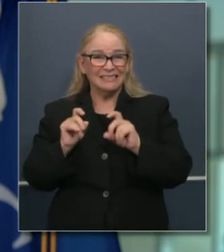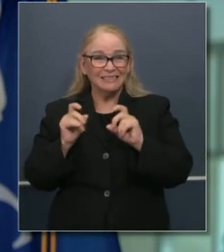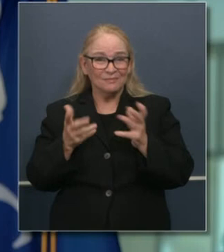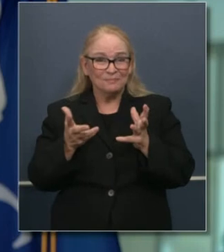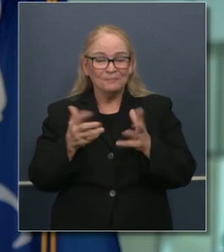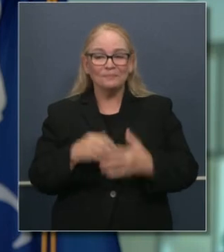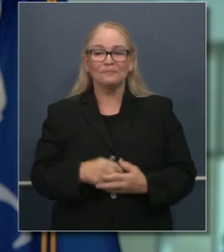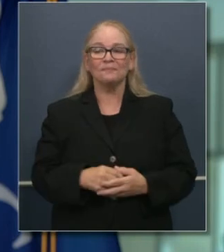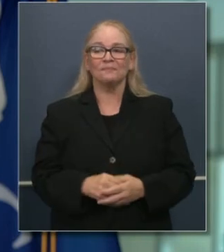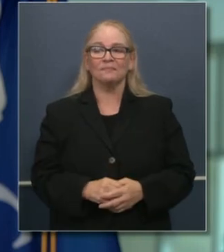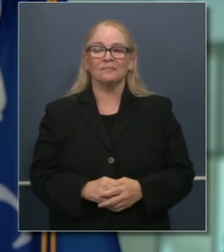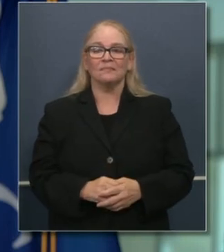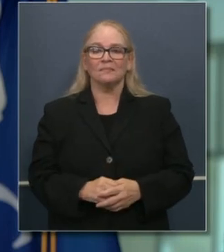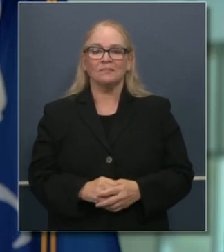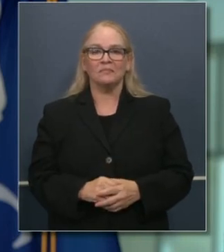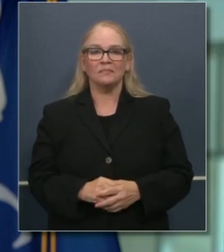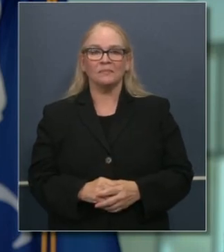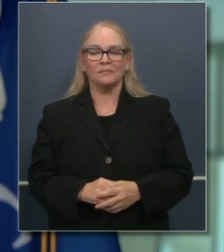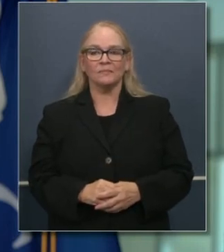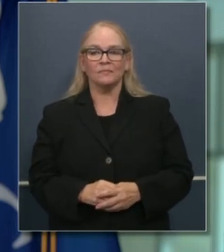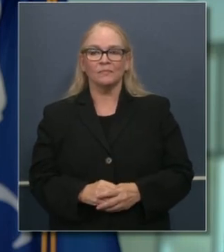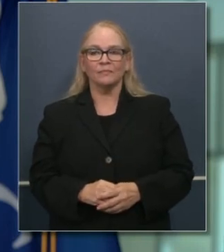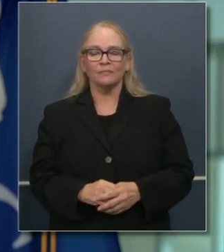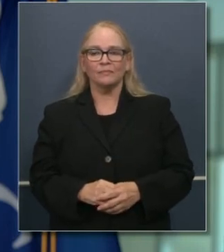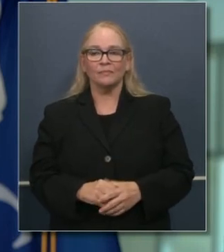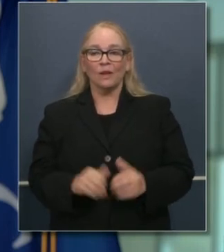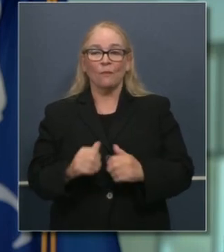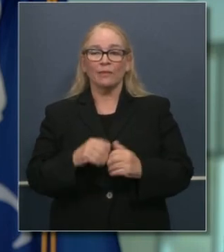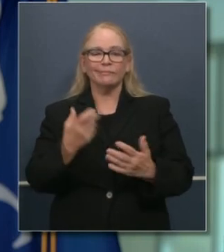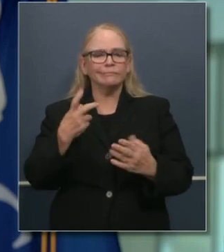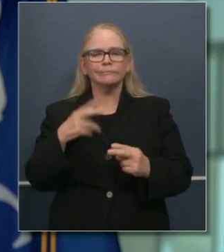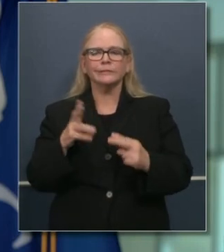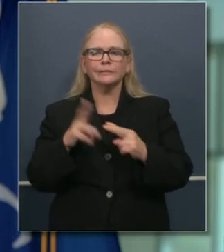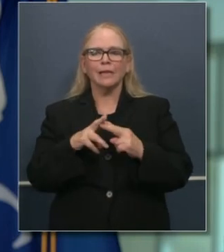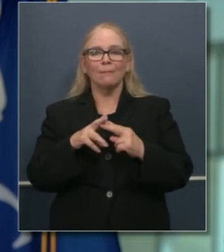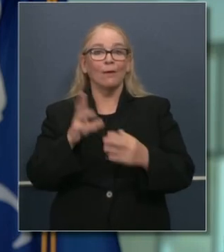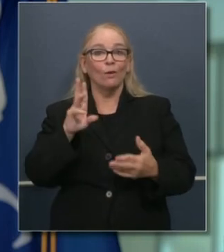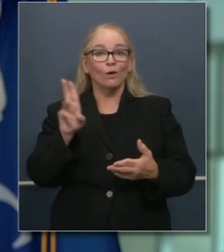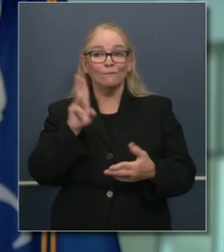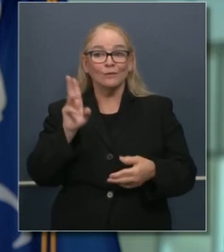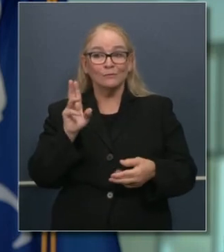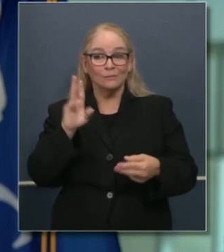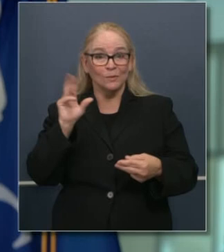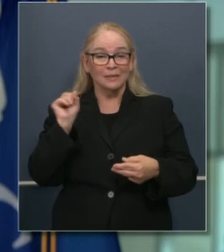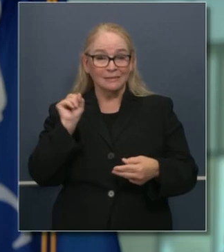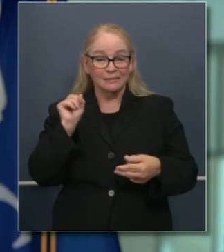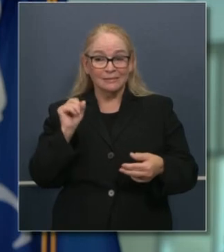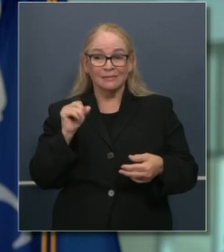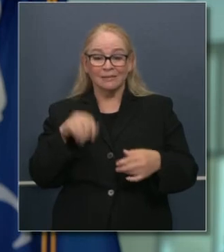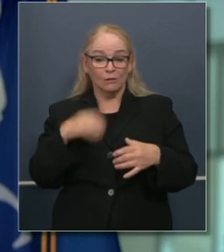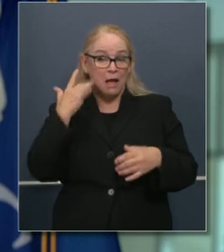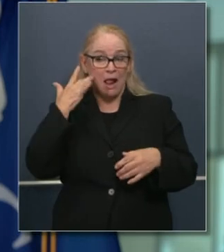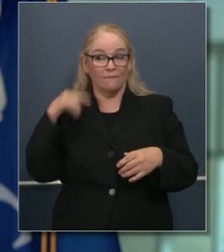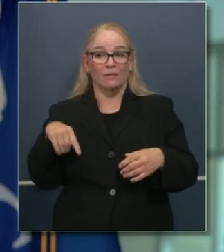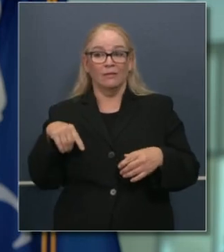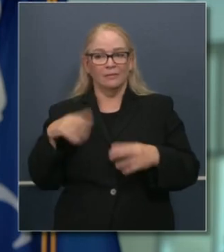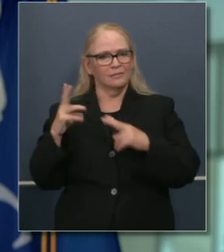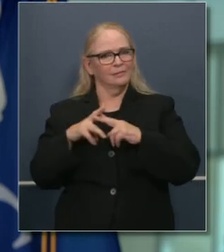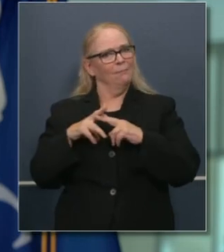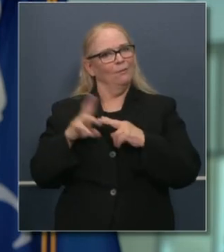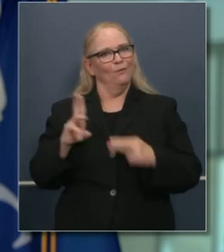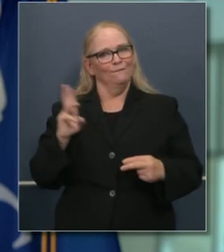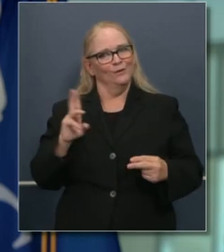XPRIZE, también las pruebas que se hacen en colaboración con algunas universidades importantes del estado de